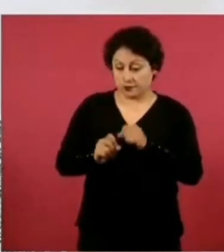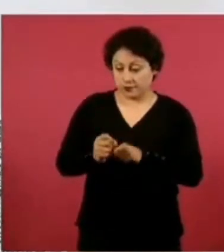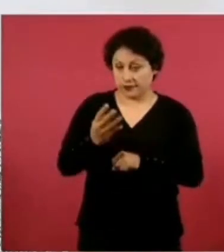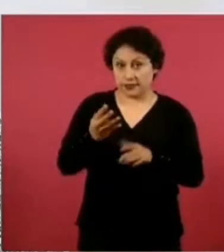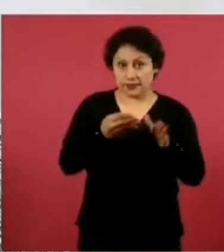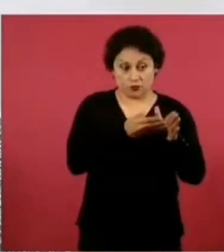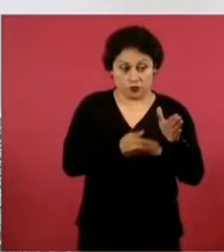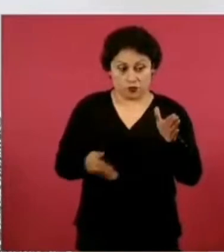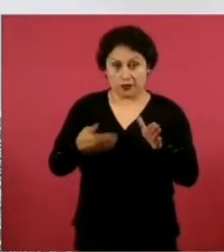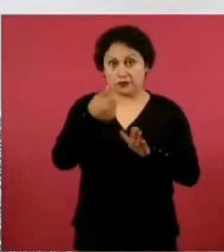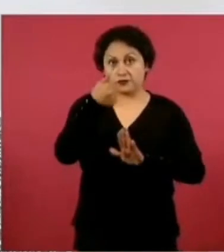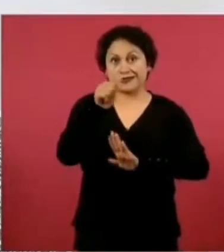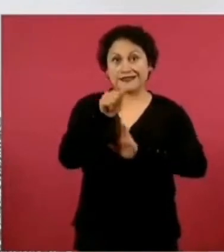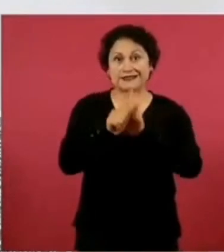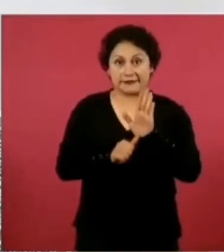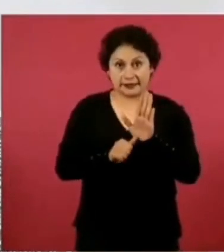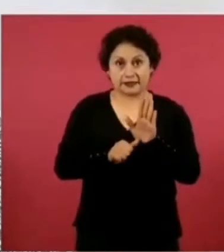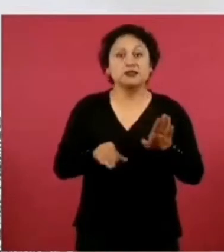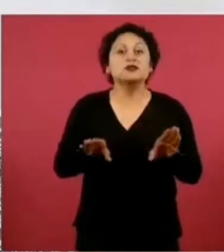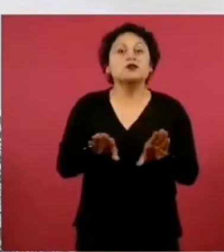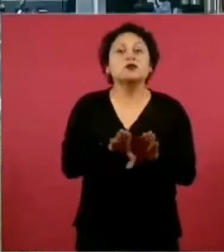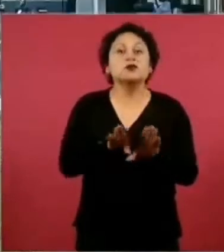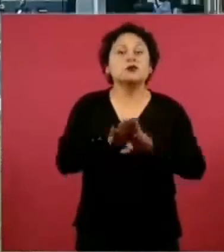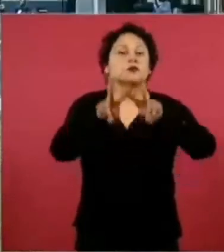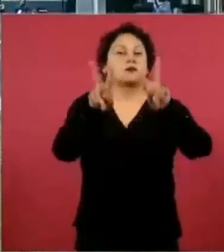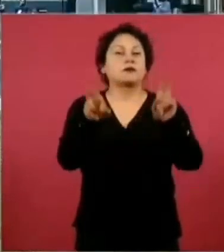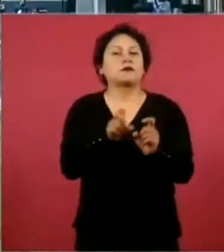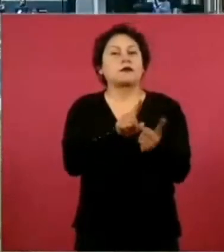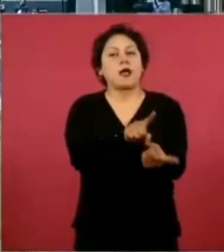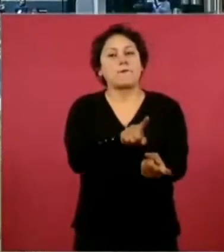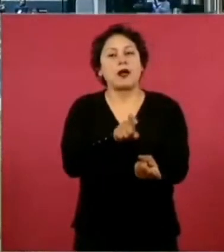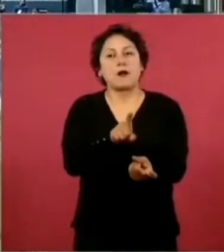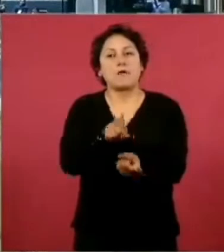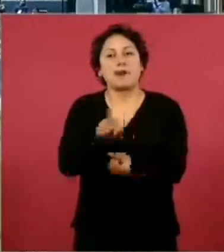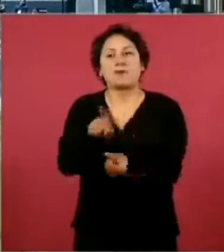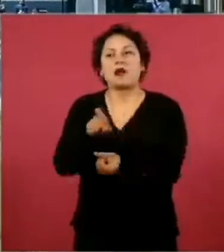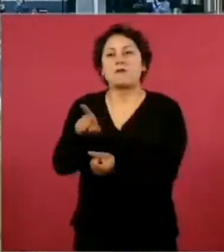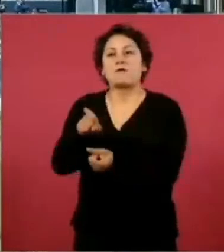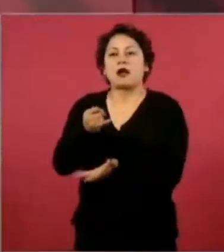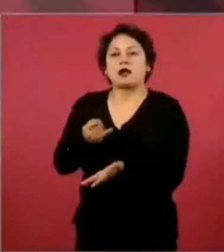recaudación? También porque eso da tranquilidad.